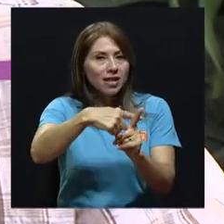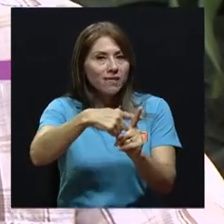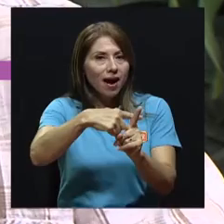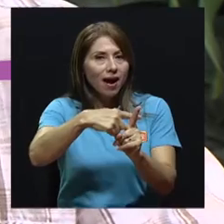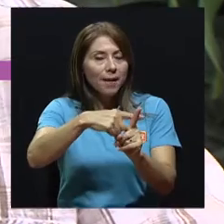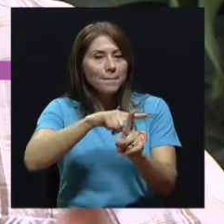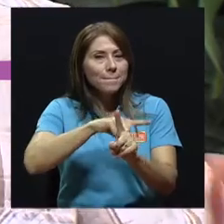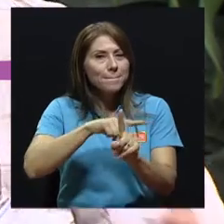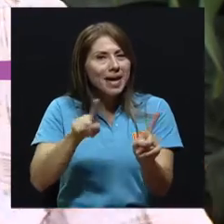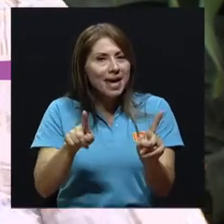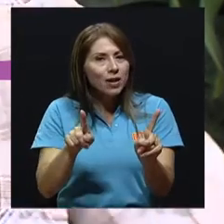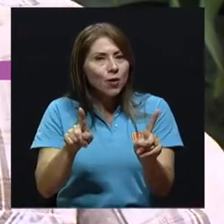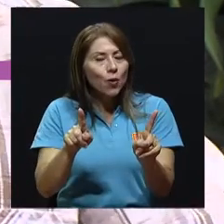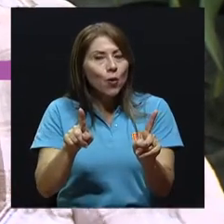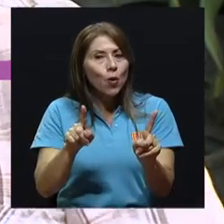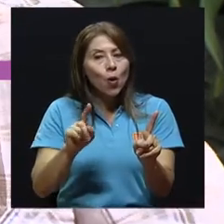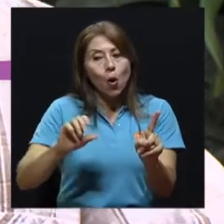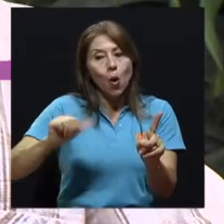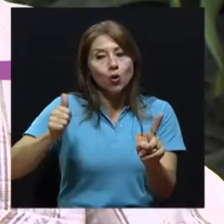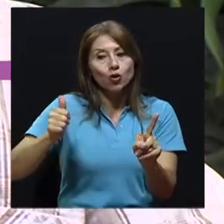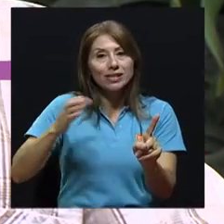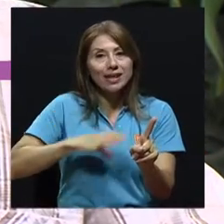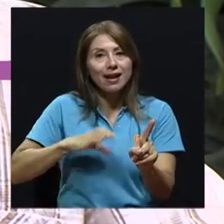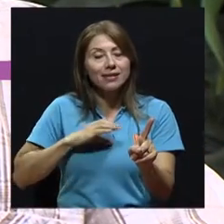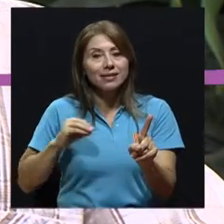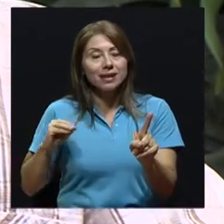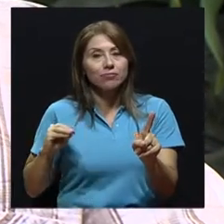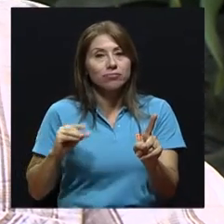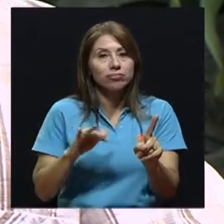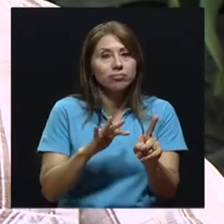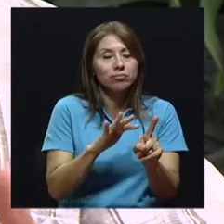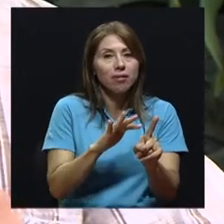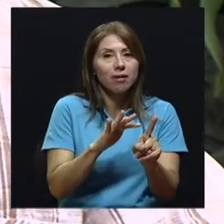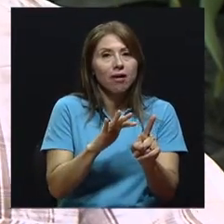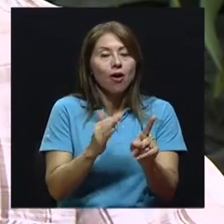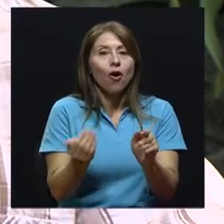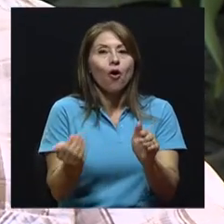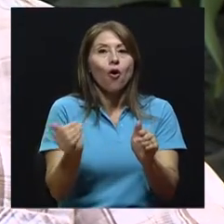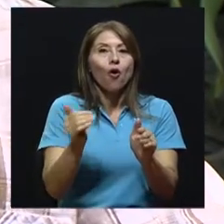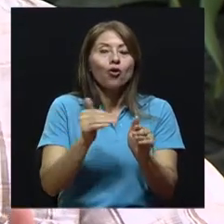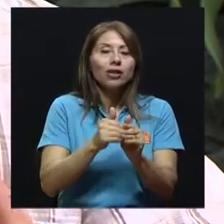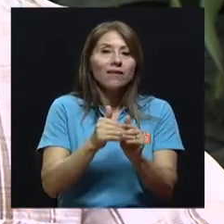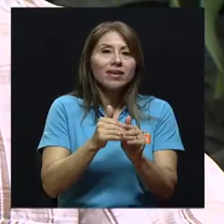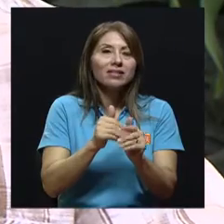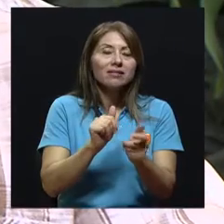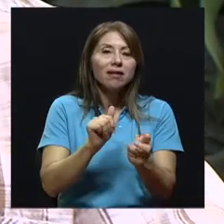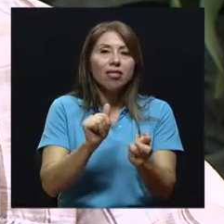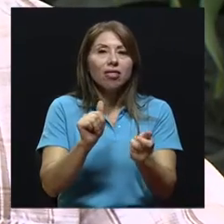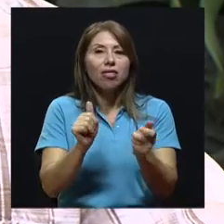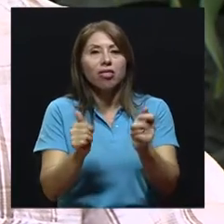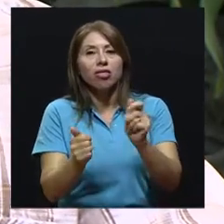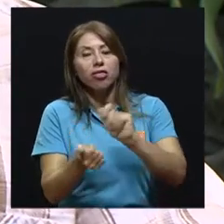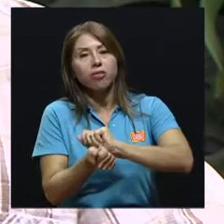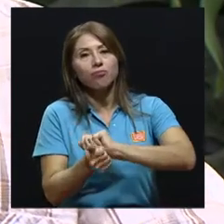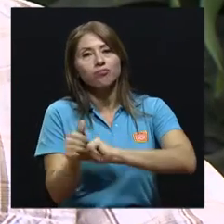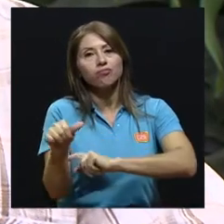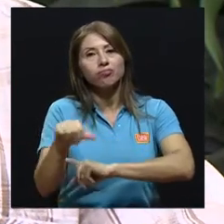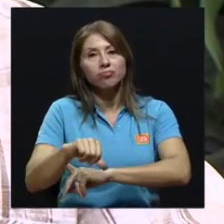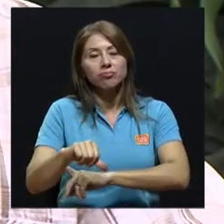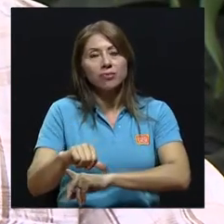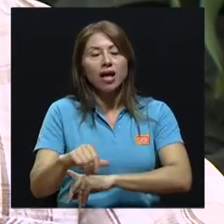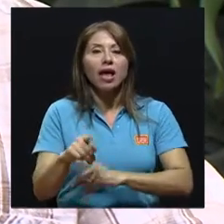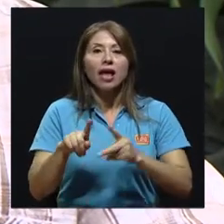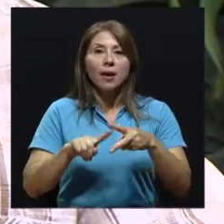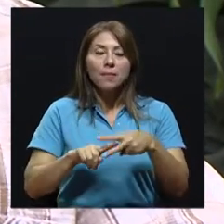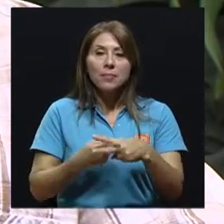una otra serie de factores que convergen, la situación otra vez empieza a ponerse un poquito mal. O sea, empiezan a haber